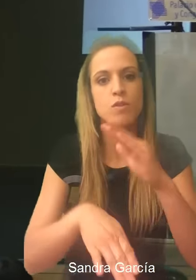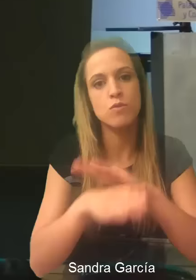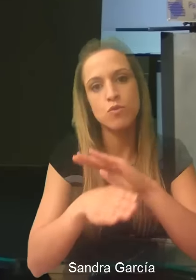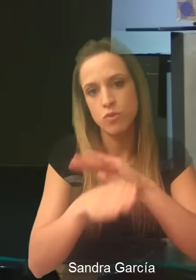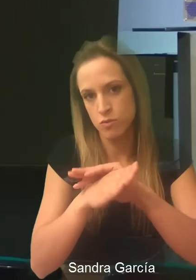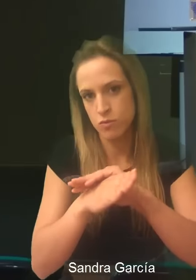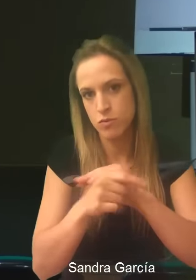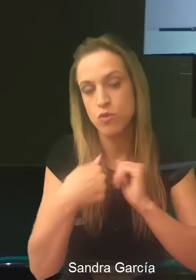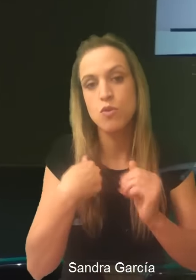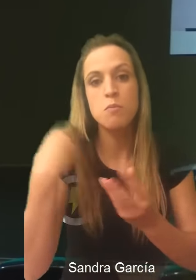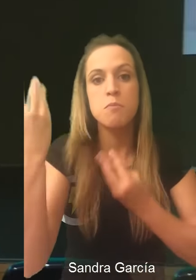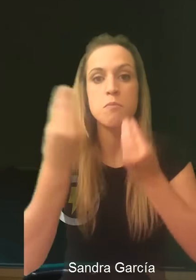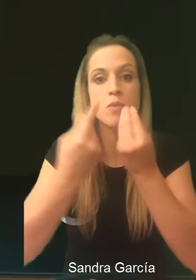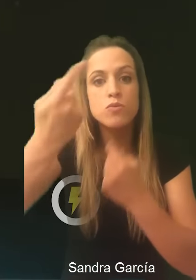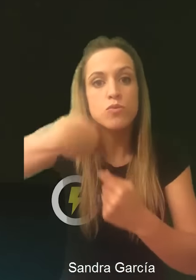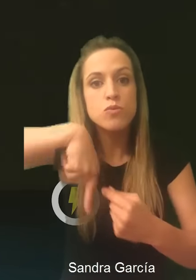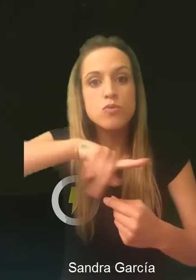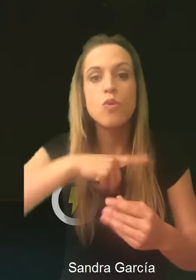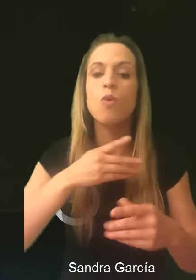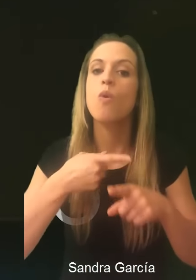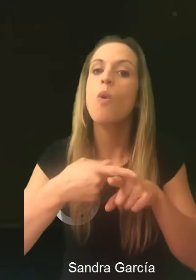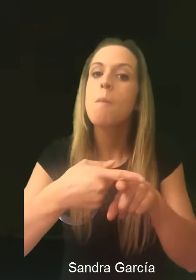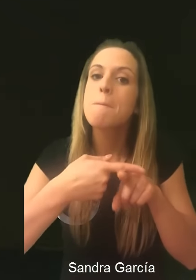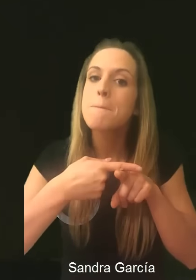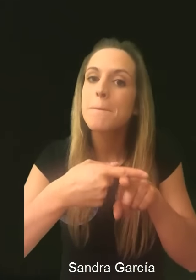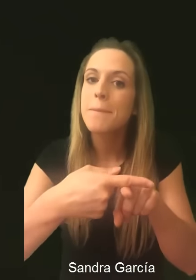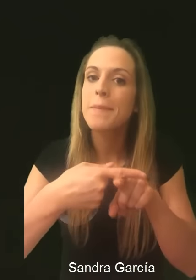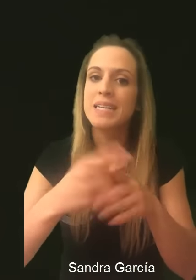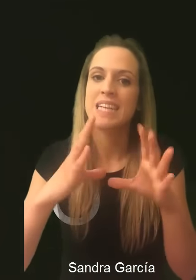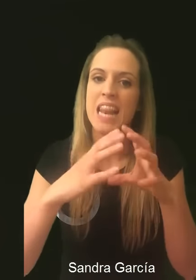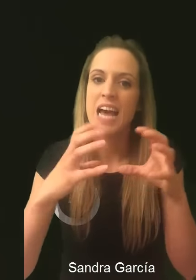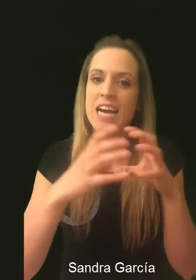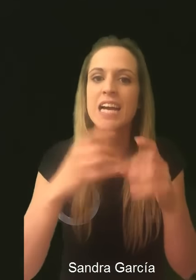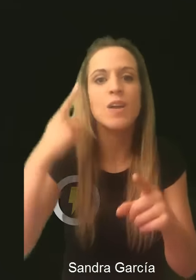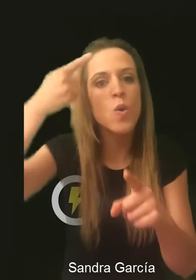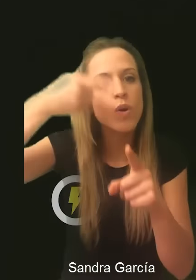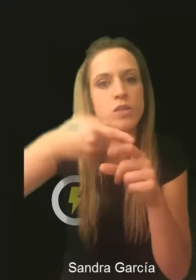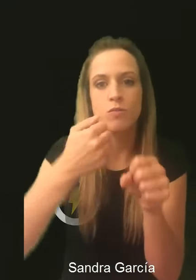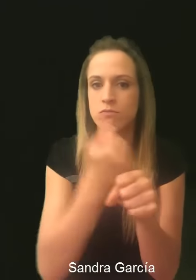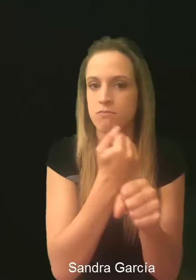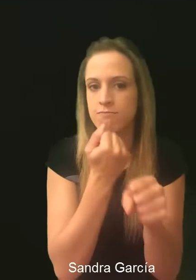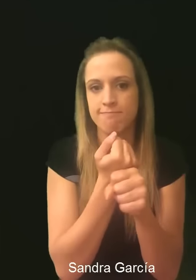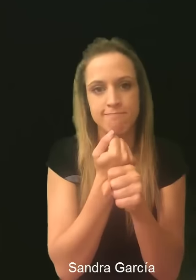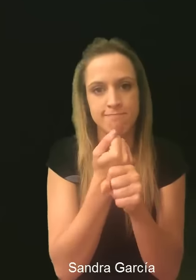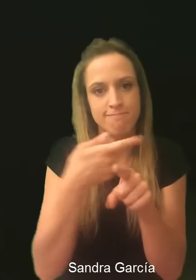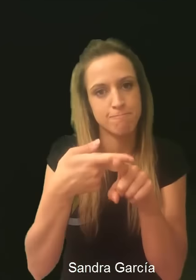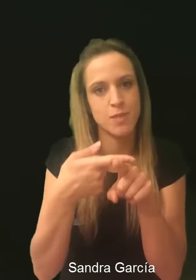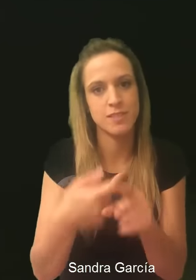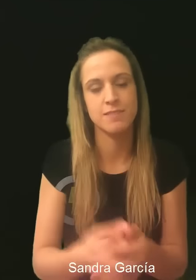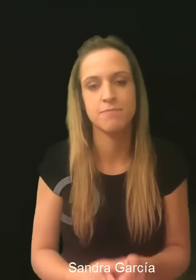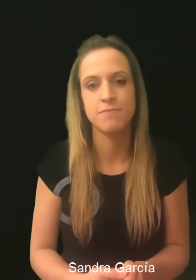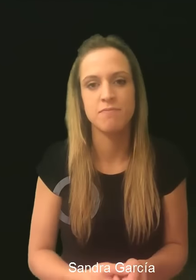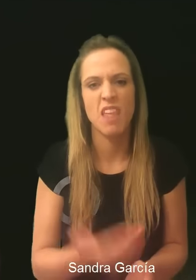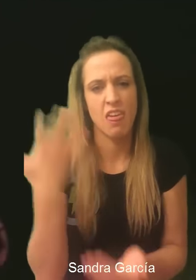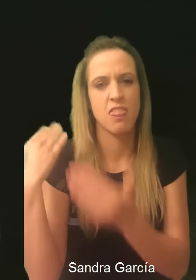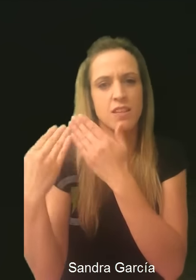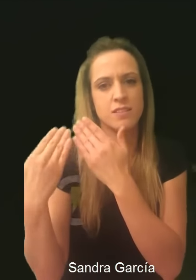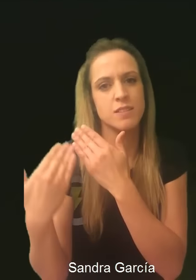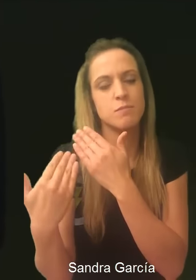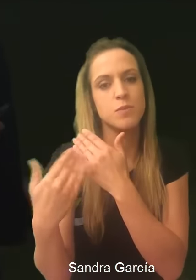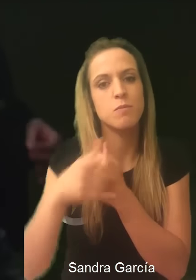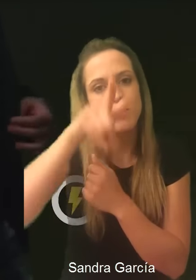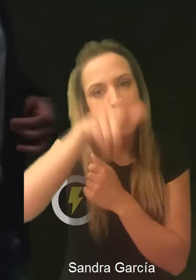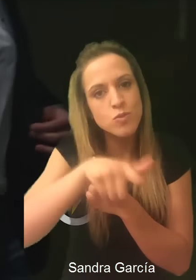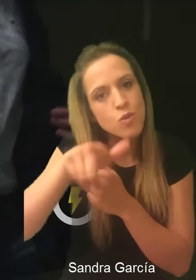y creo que compartimos las ganas y la intención de trabajar. Me dijeron hace ya